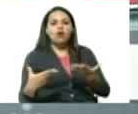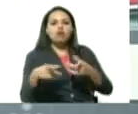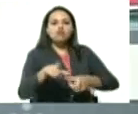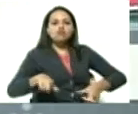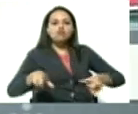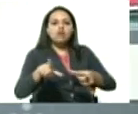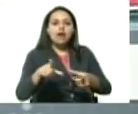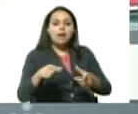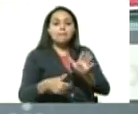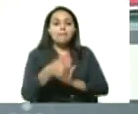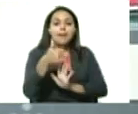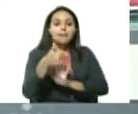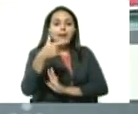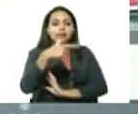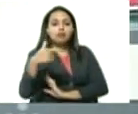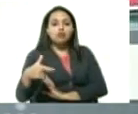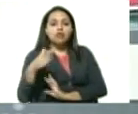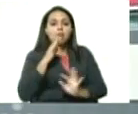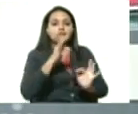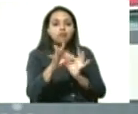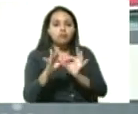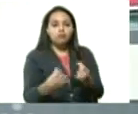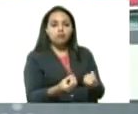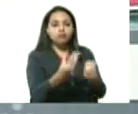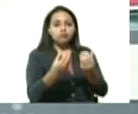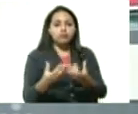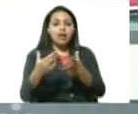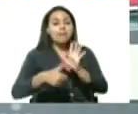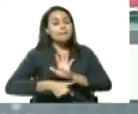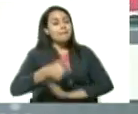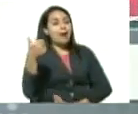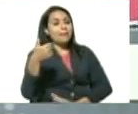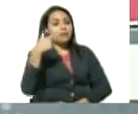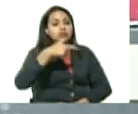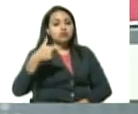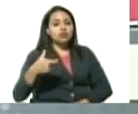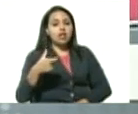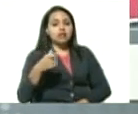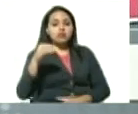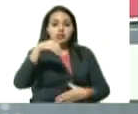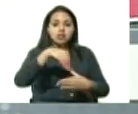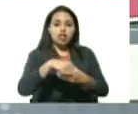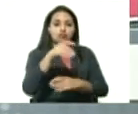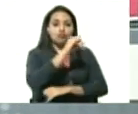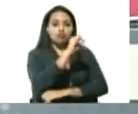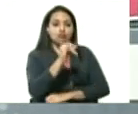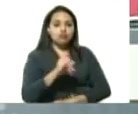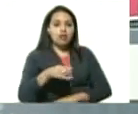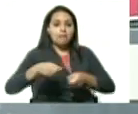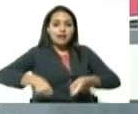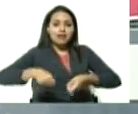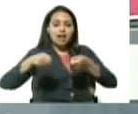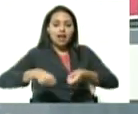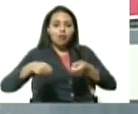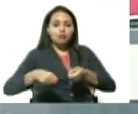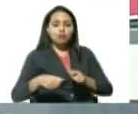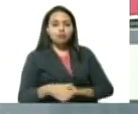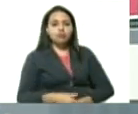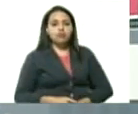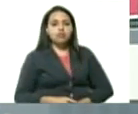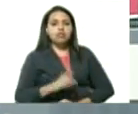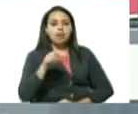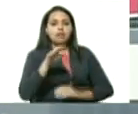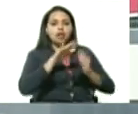país ya lo decía la vicepresidenta el más importante el del estado Zulia alrededor del mercado de las pulgas y las